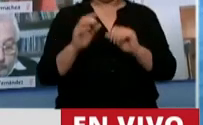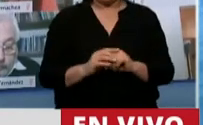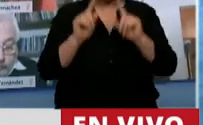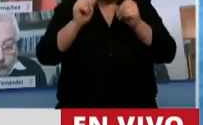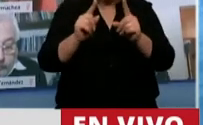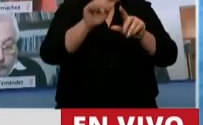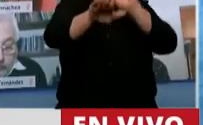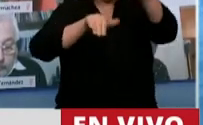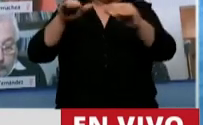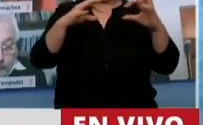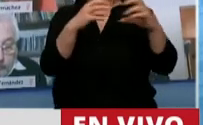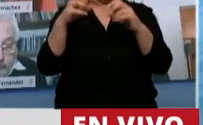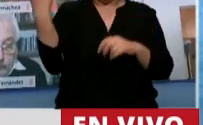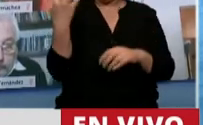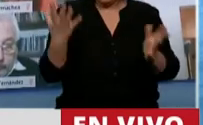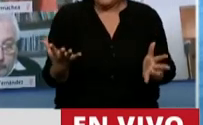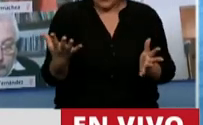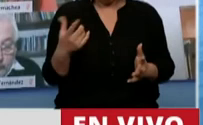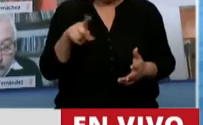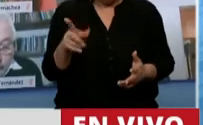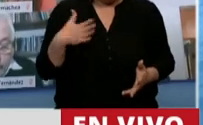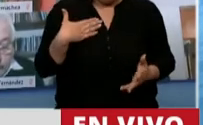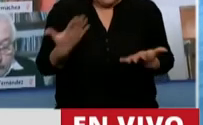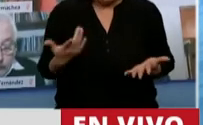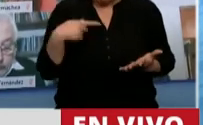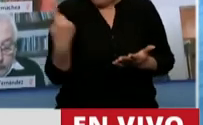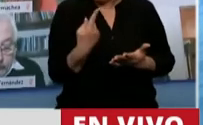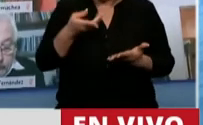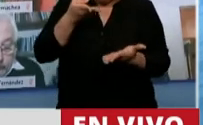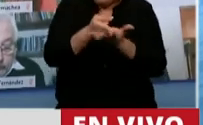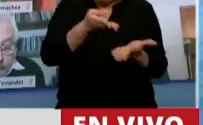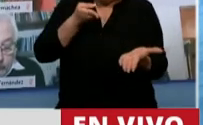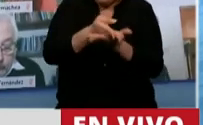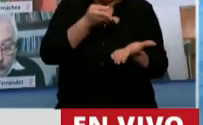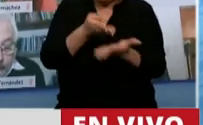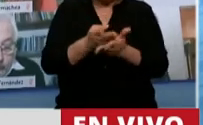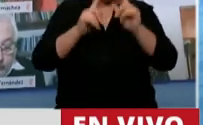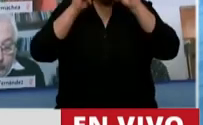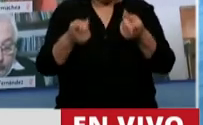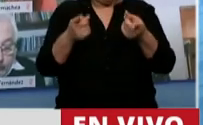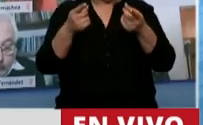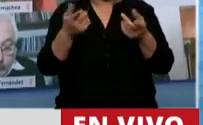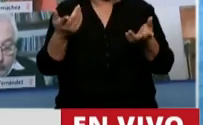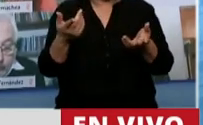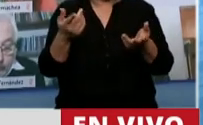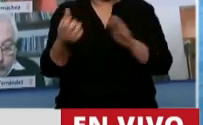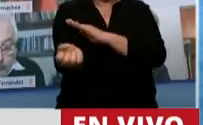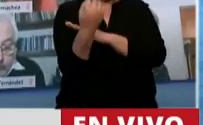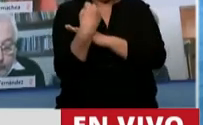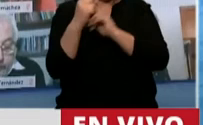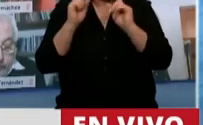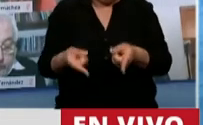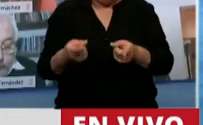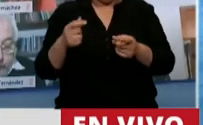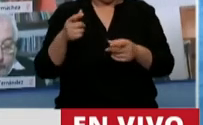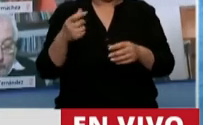se ha convocado. Y lamentablemente, pesar de toda esa insistencia, no se nos reconoció como